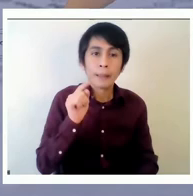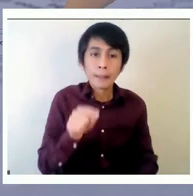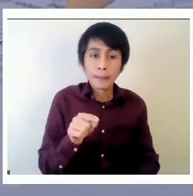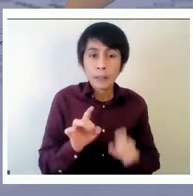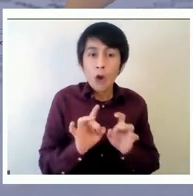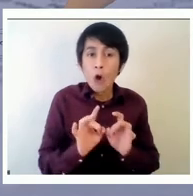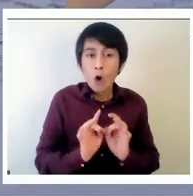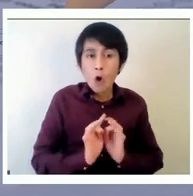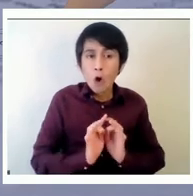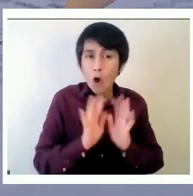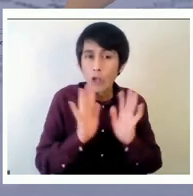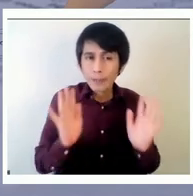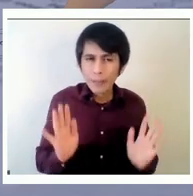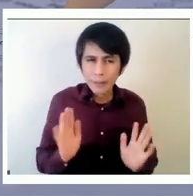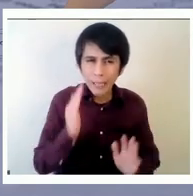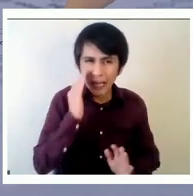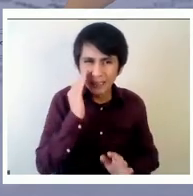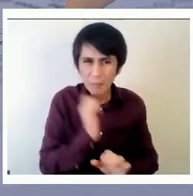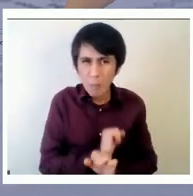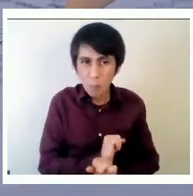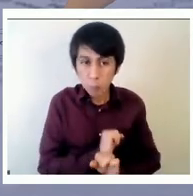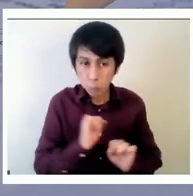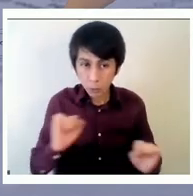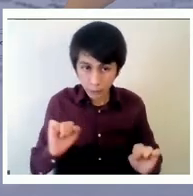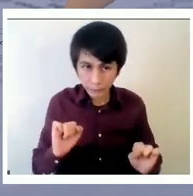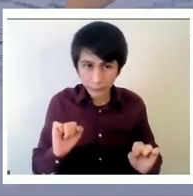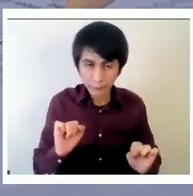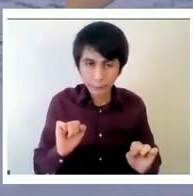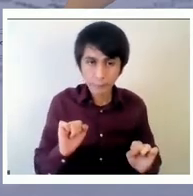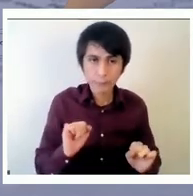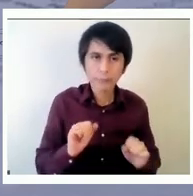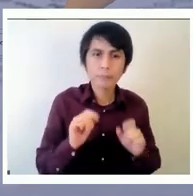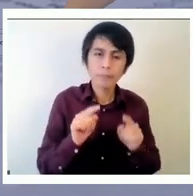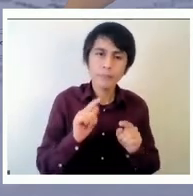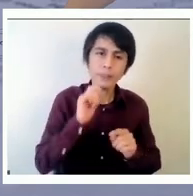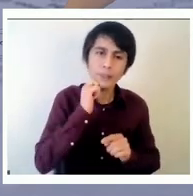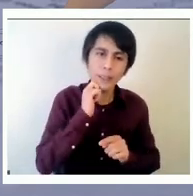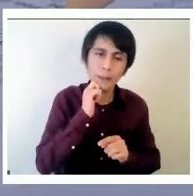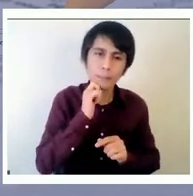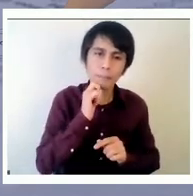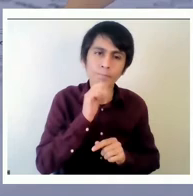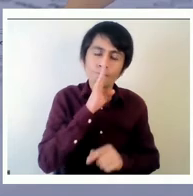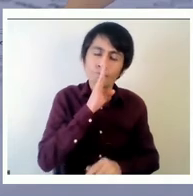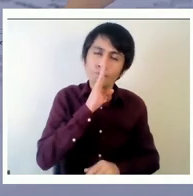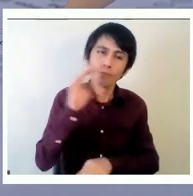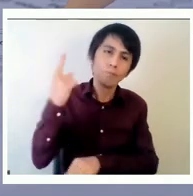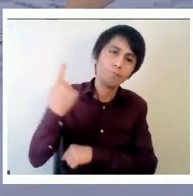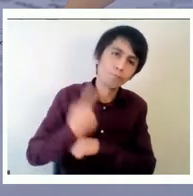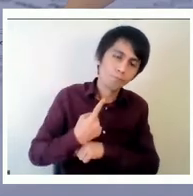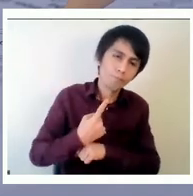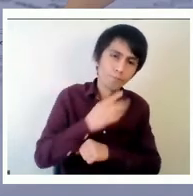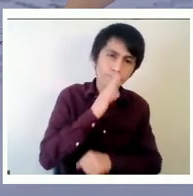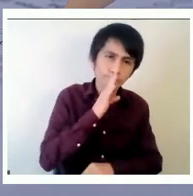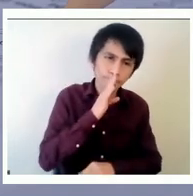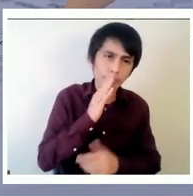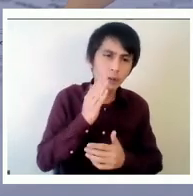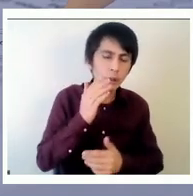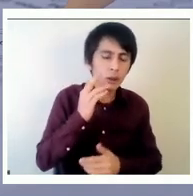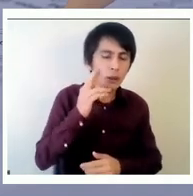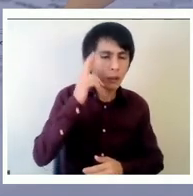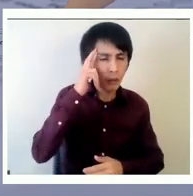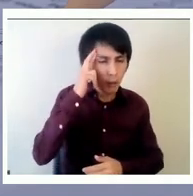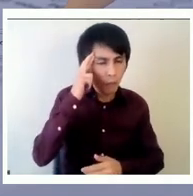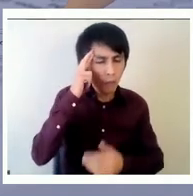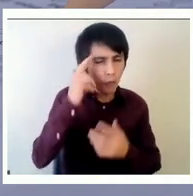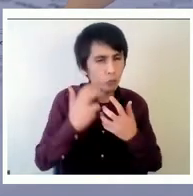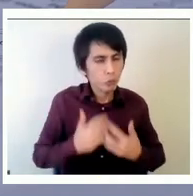como digo ahí era improbable nos obligó o más bien nos obliga a tener una reflexión bastante intensa respecto